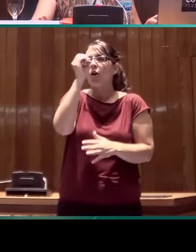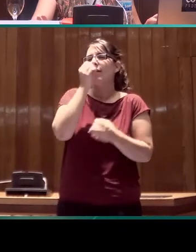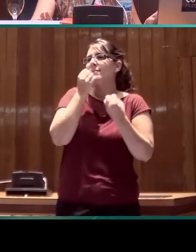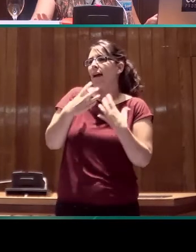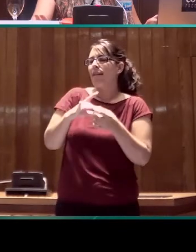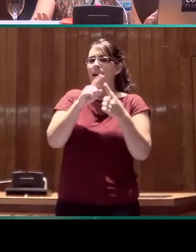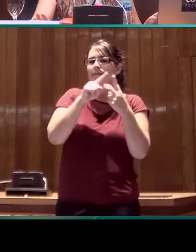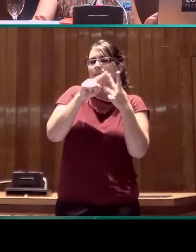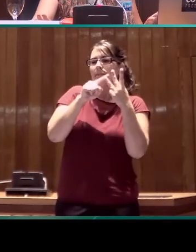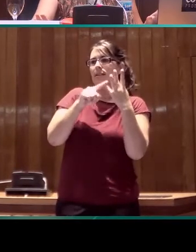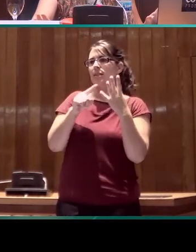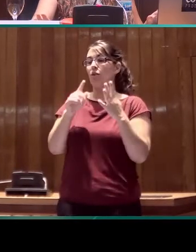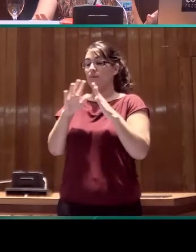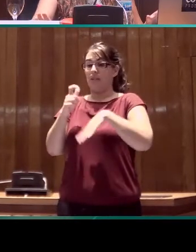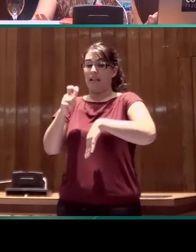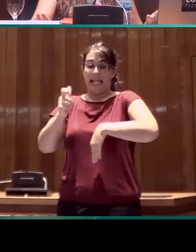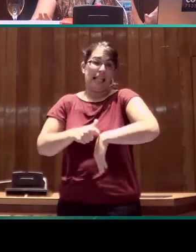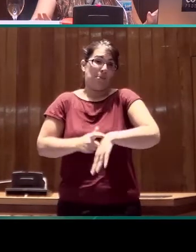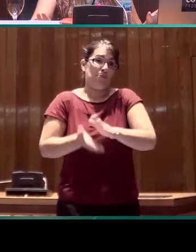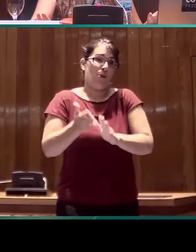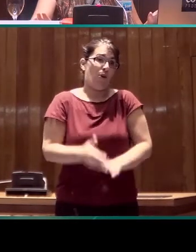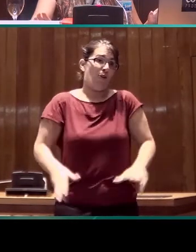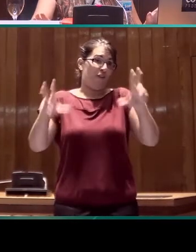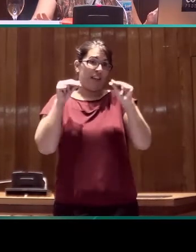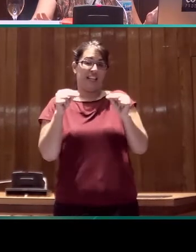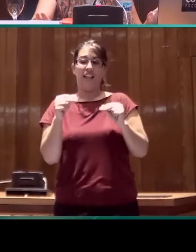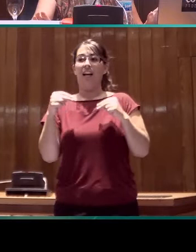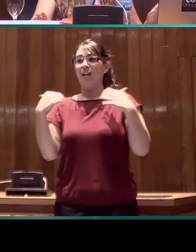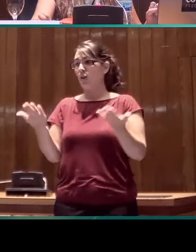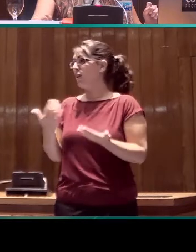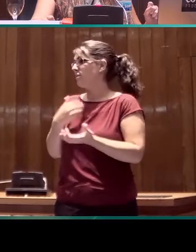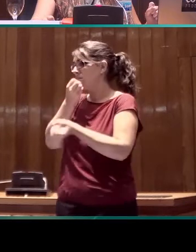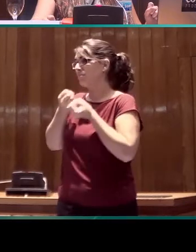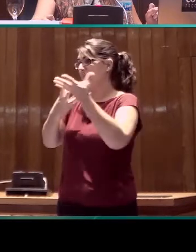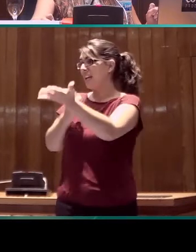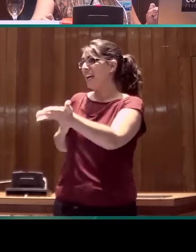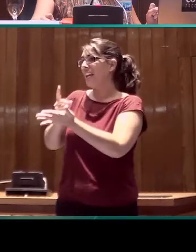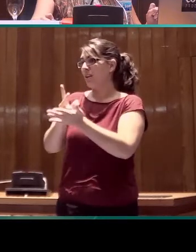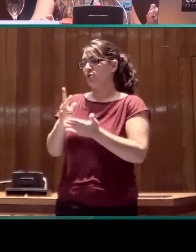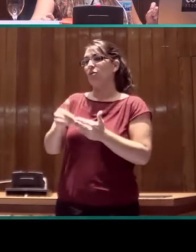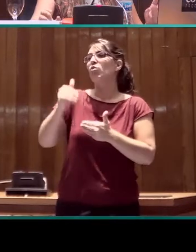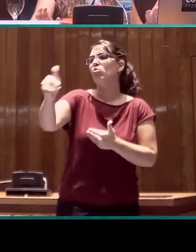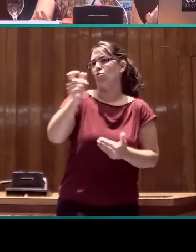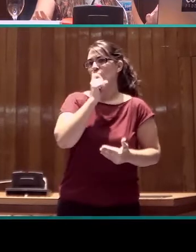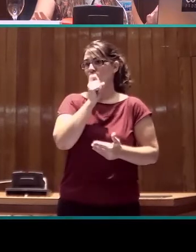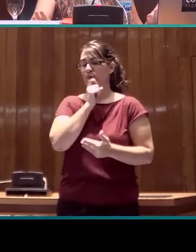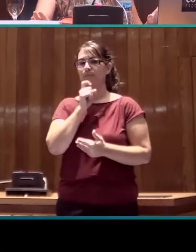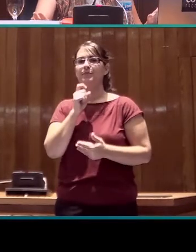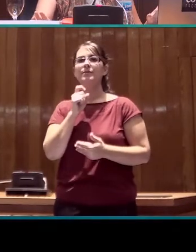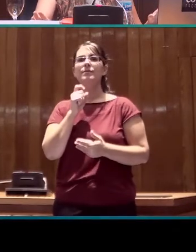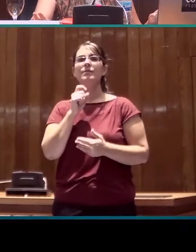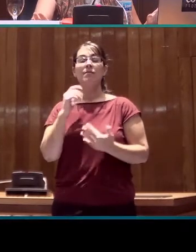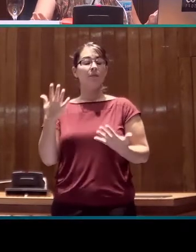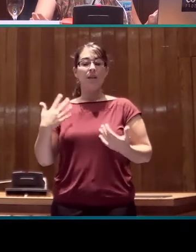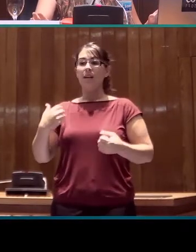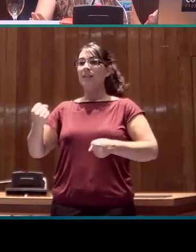ceñir a mi reflexión de lo que son los retos y perspectivas de futuro. Y es que trabajar